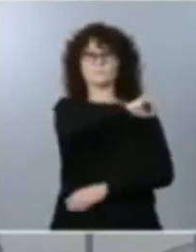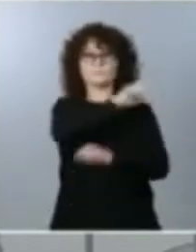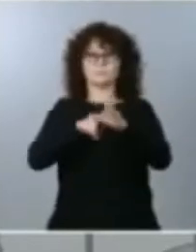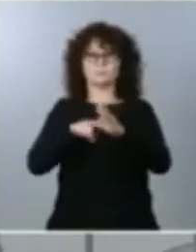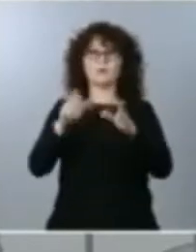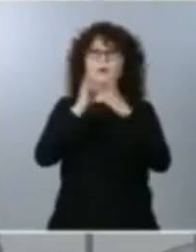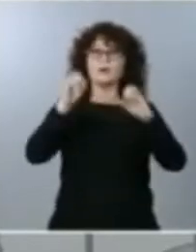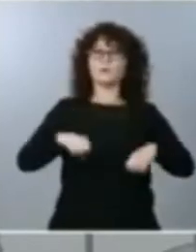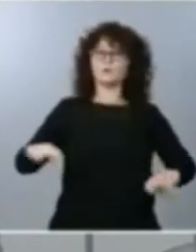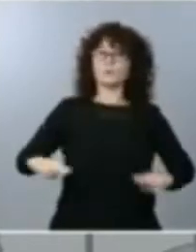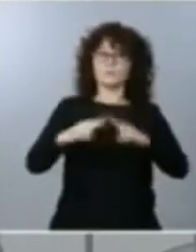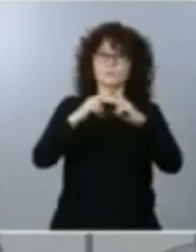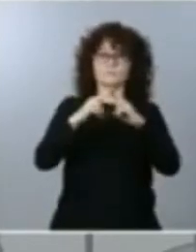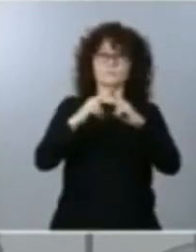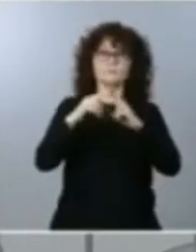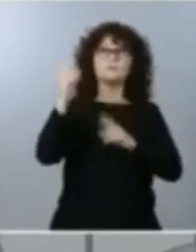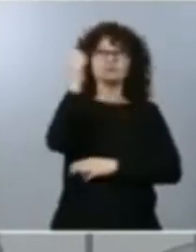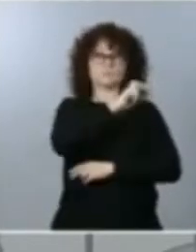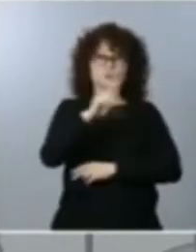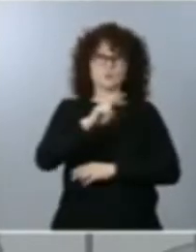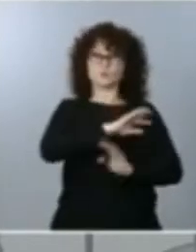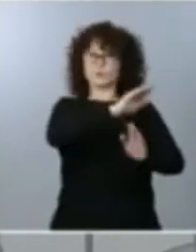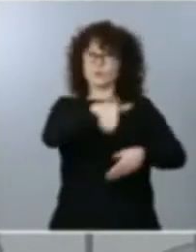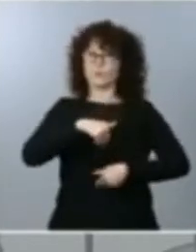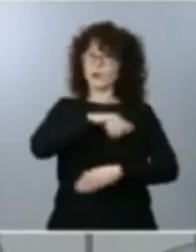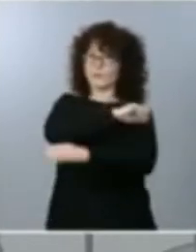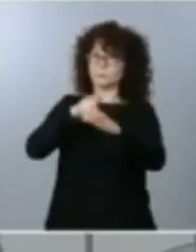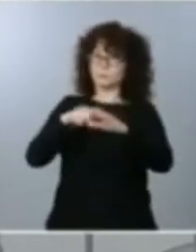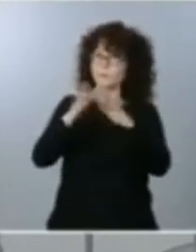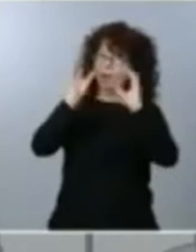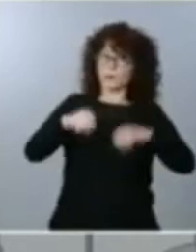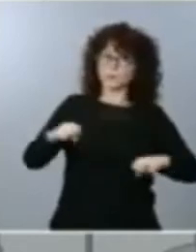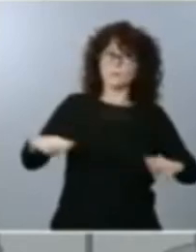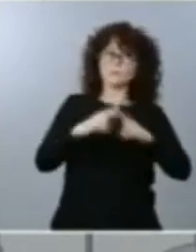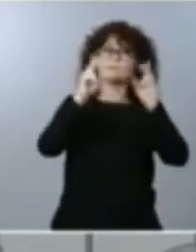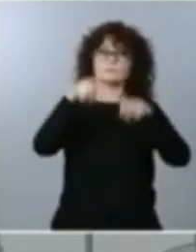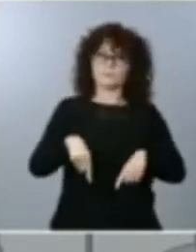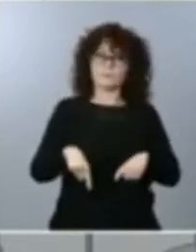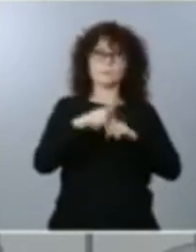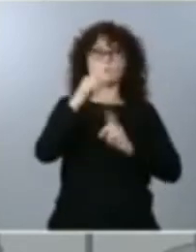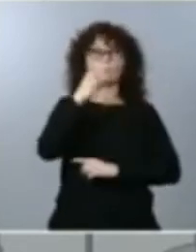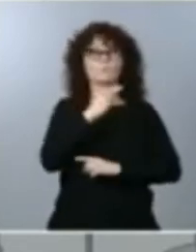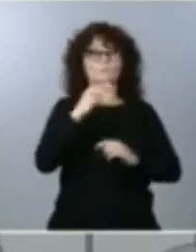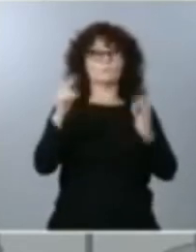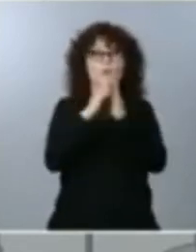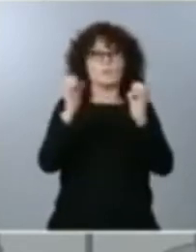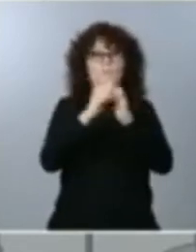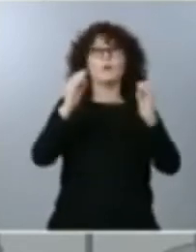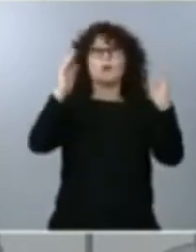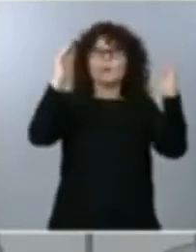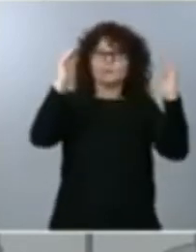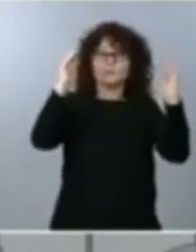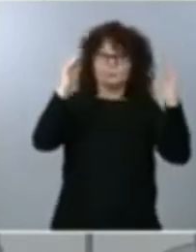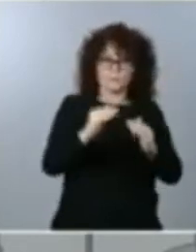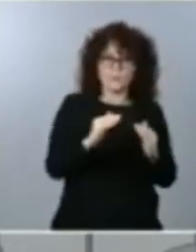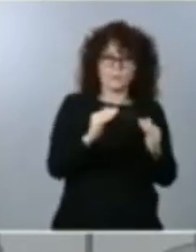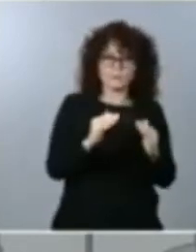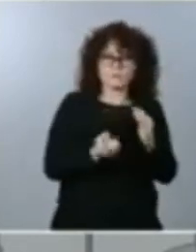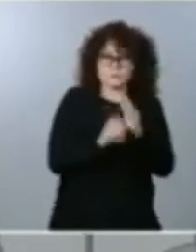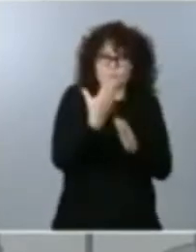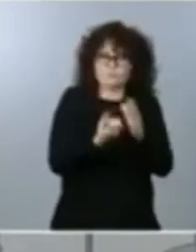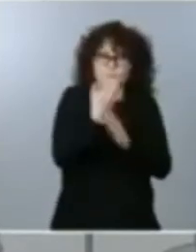regresar al acuerdo de París y adoptar compromisos de reducción de emisiones tan ambiciosos como los nuestros para las próximas décadas.